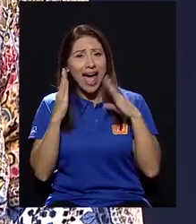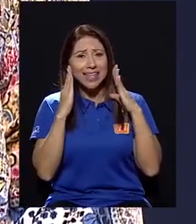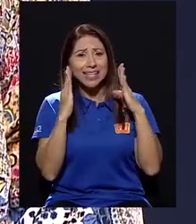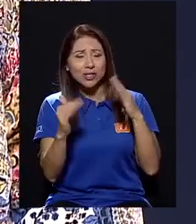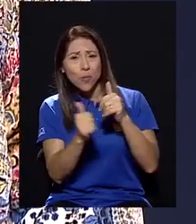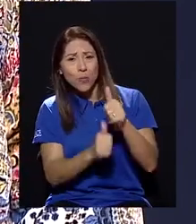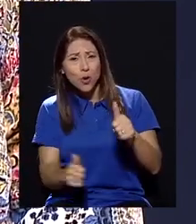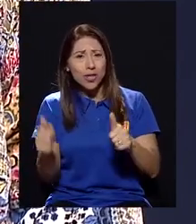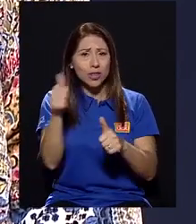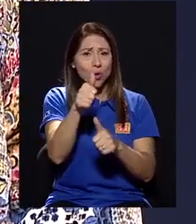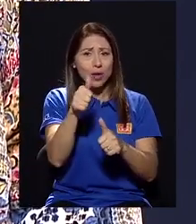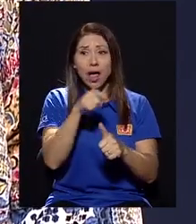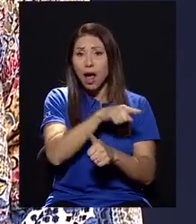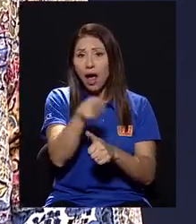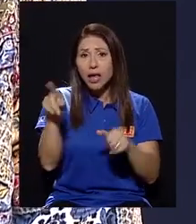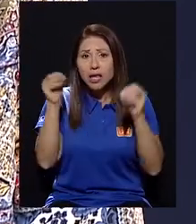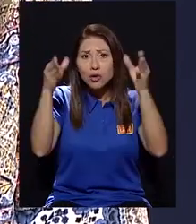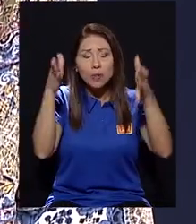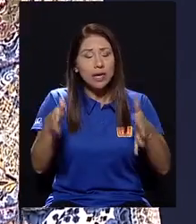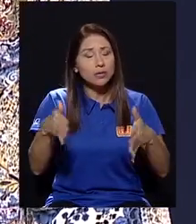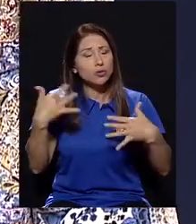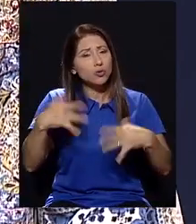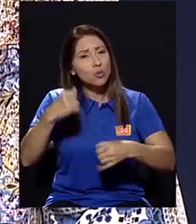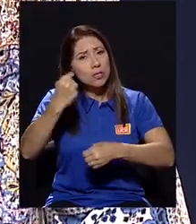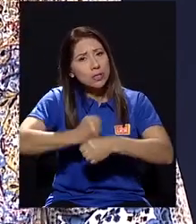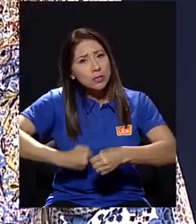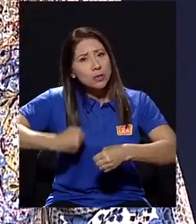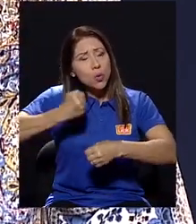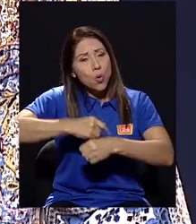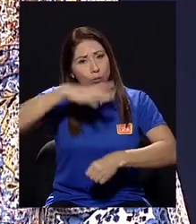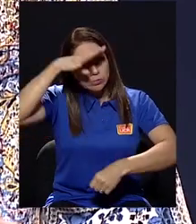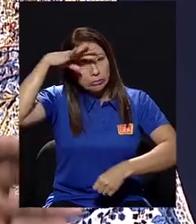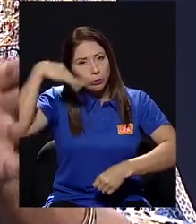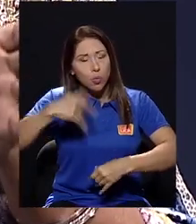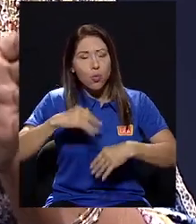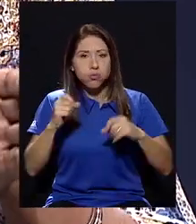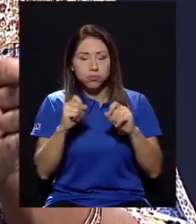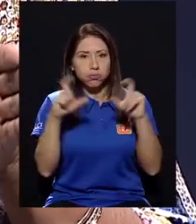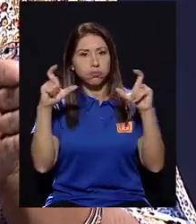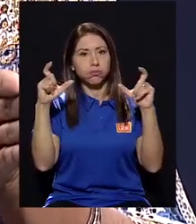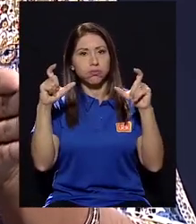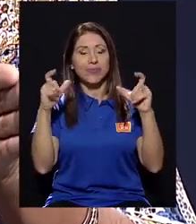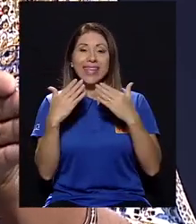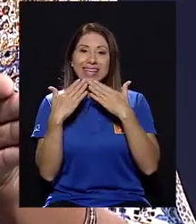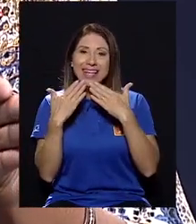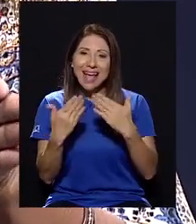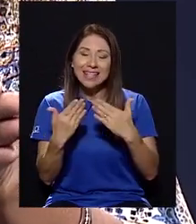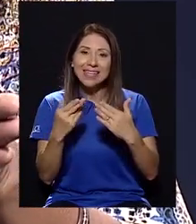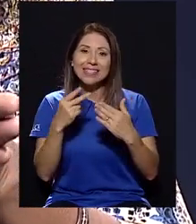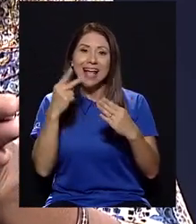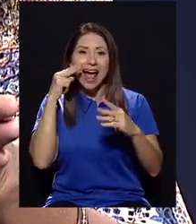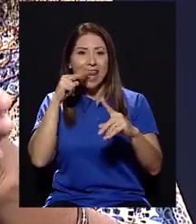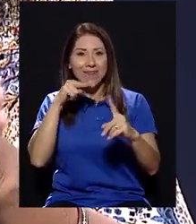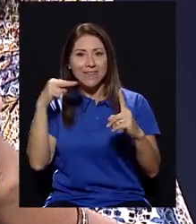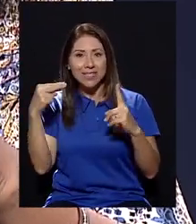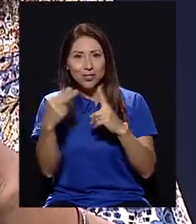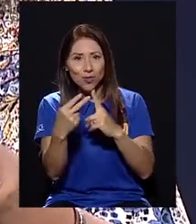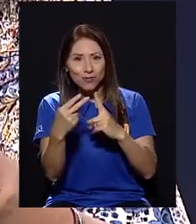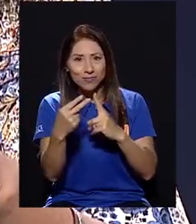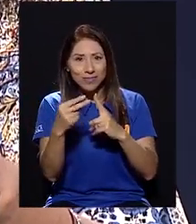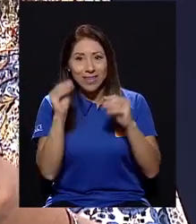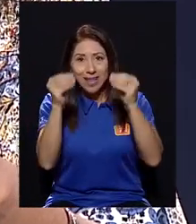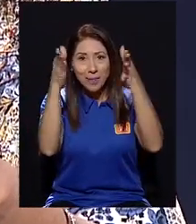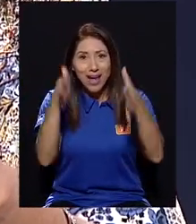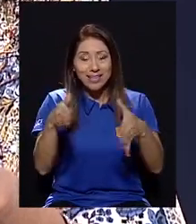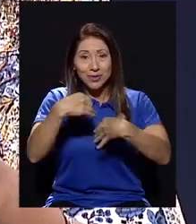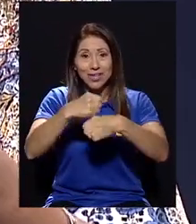una mística de trabajo impresionante. Y gracias a la visión que tienen los maestros que desarrollan los FEA